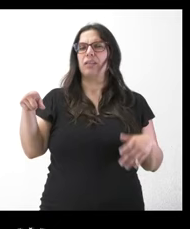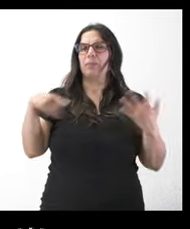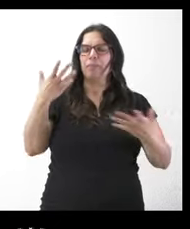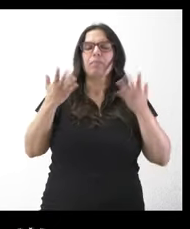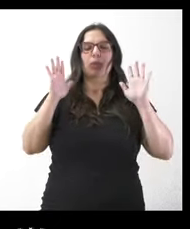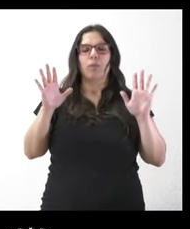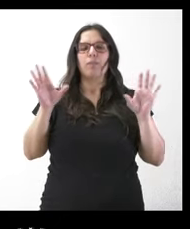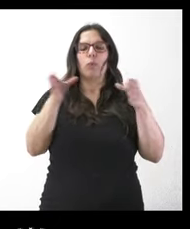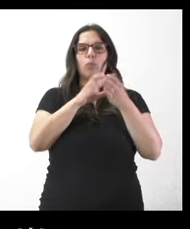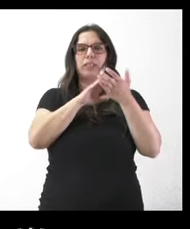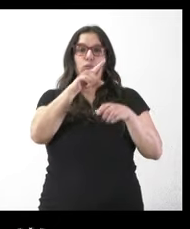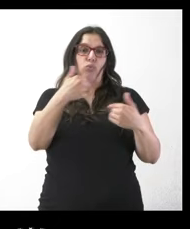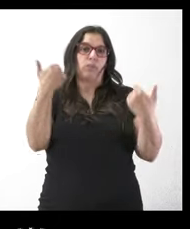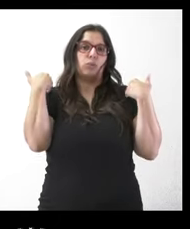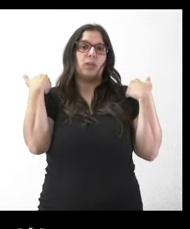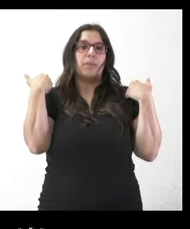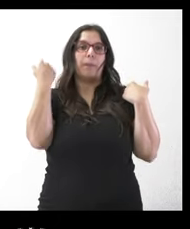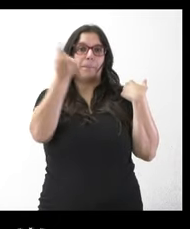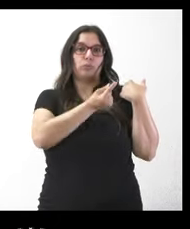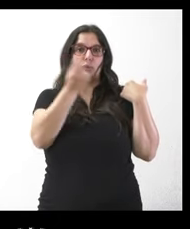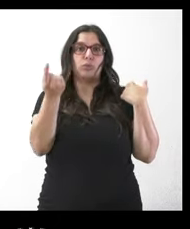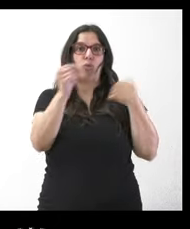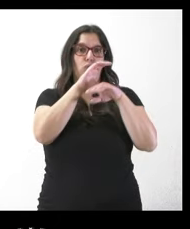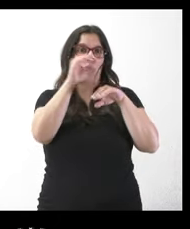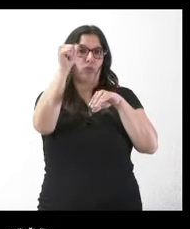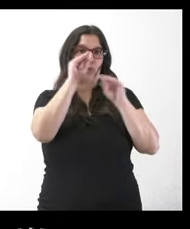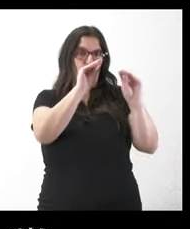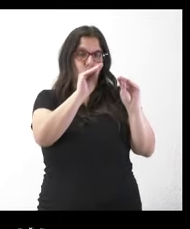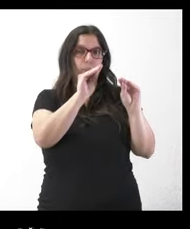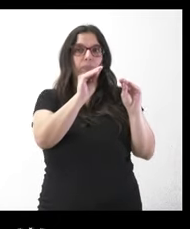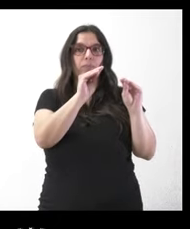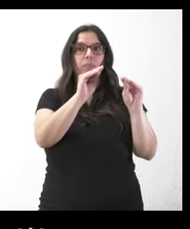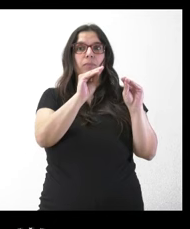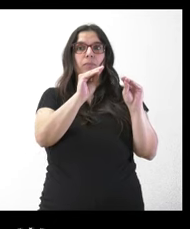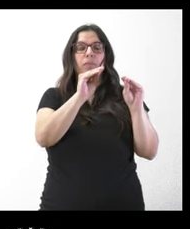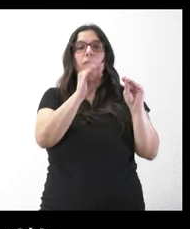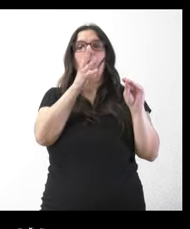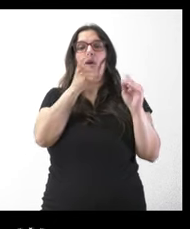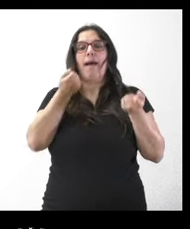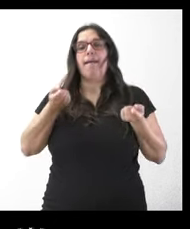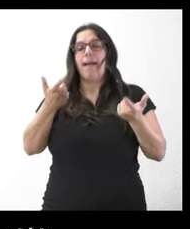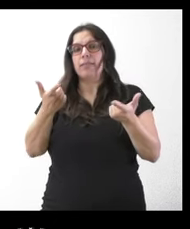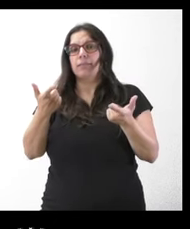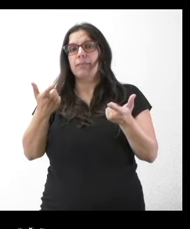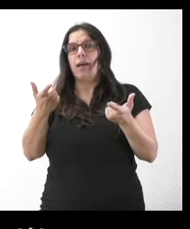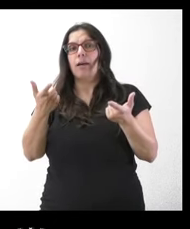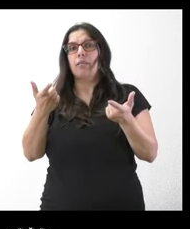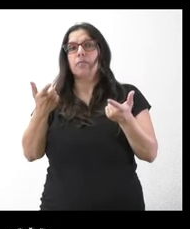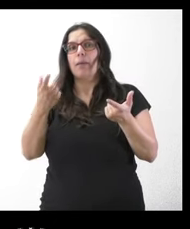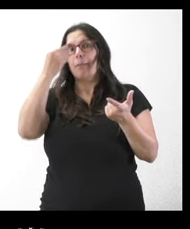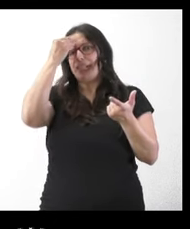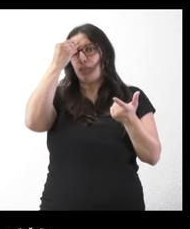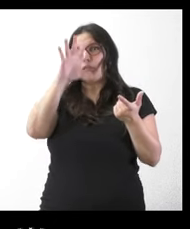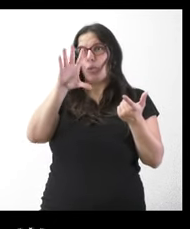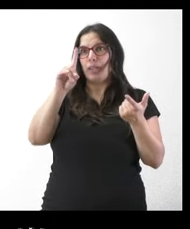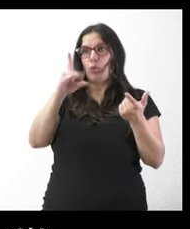junta usted como responsable del presupuesto como que está gastando con los 51 o sin los 51